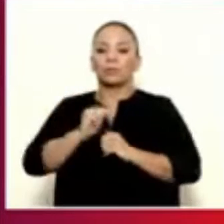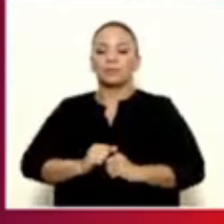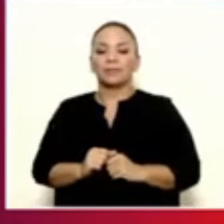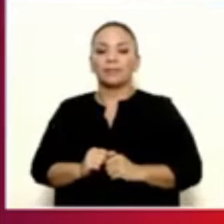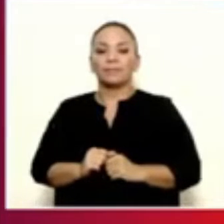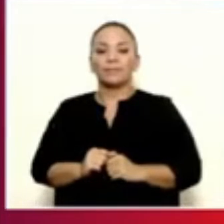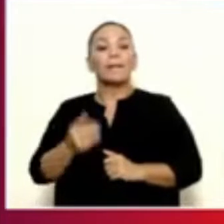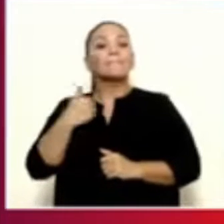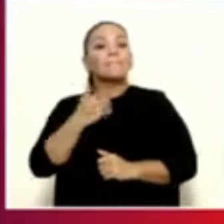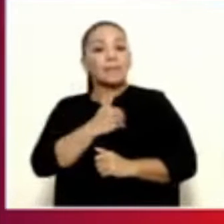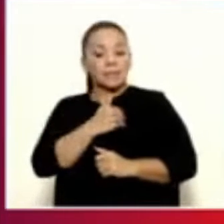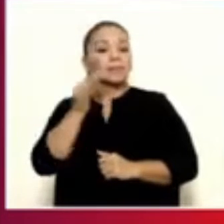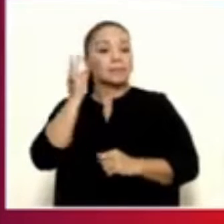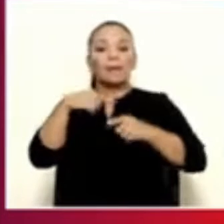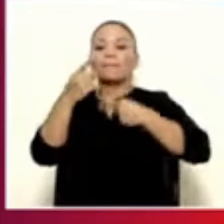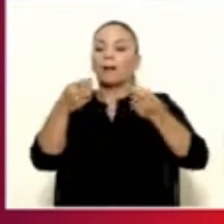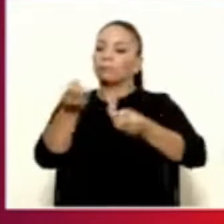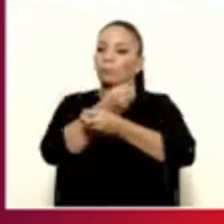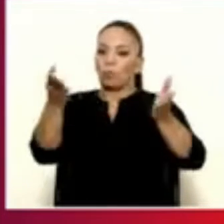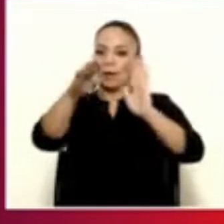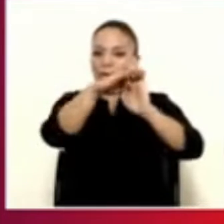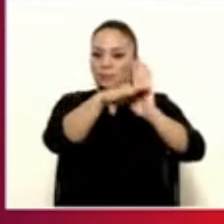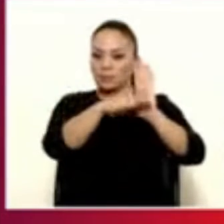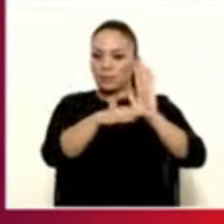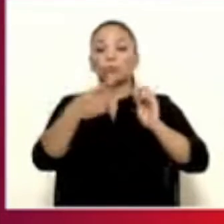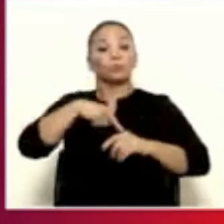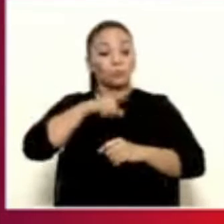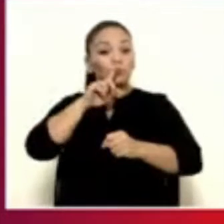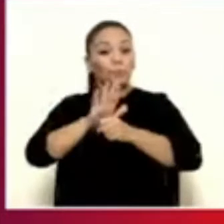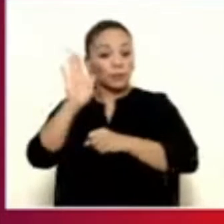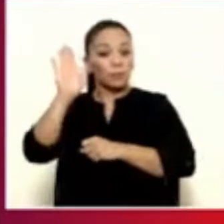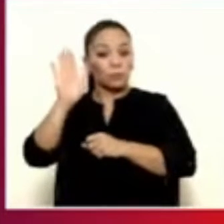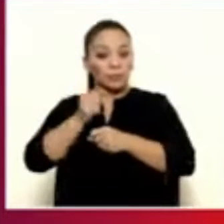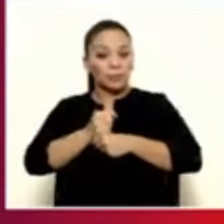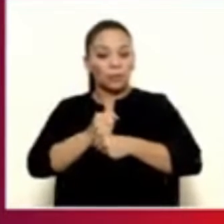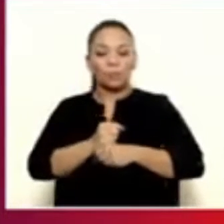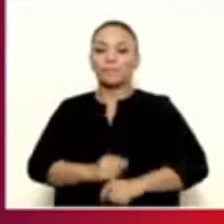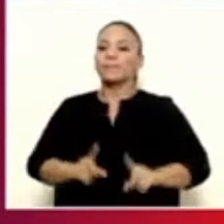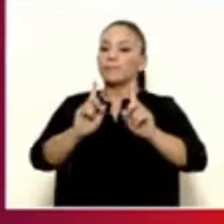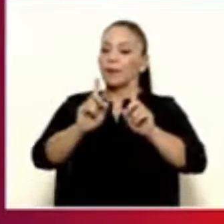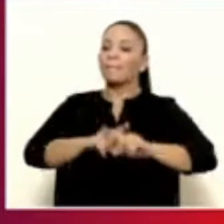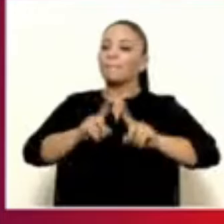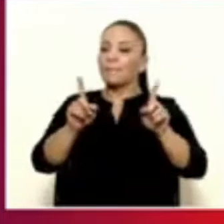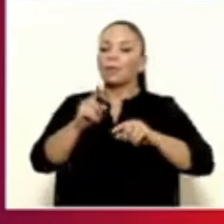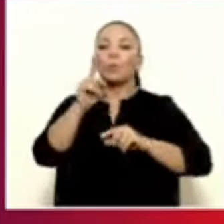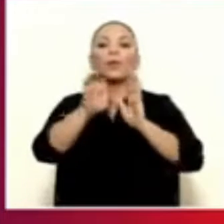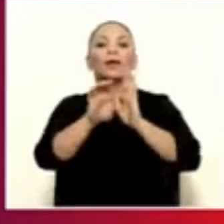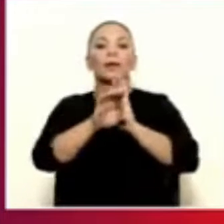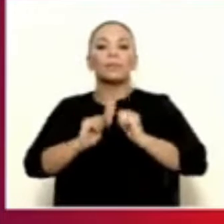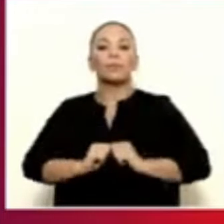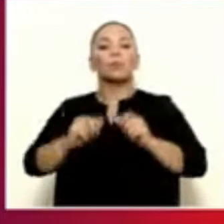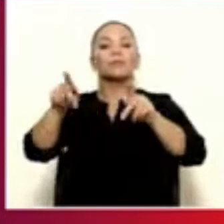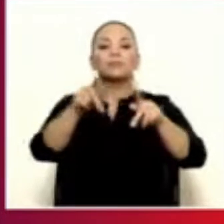La ministra va a hacer pública la lista, como habíamos prometido, pero para ayudar a algún ejemplo de las